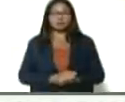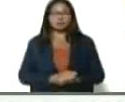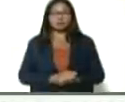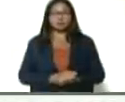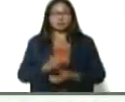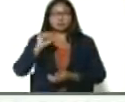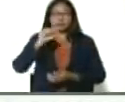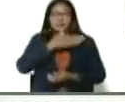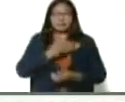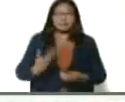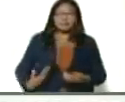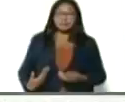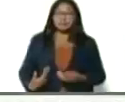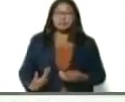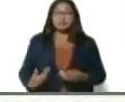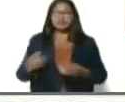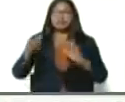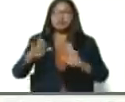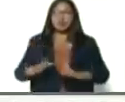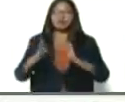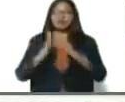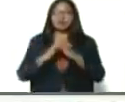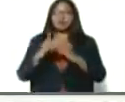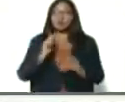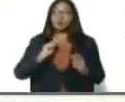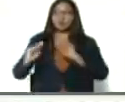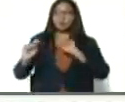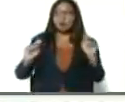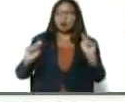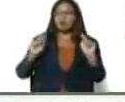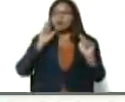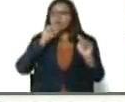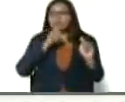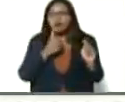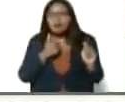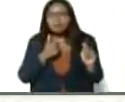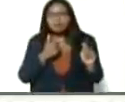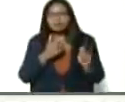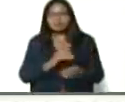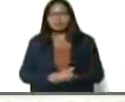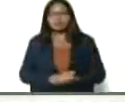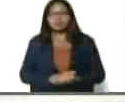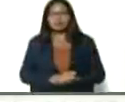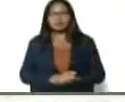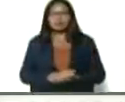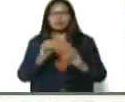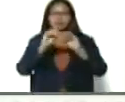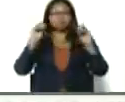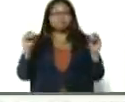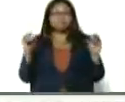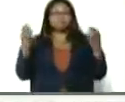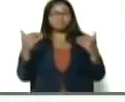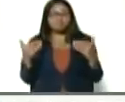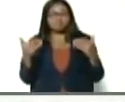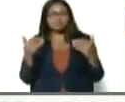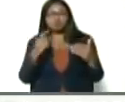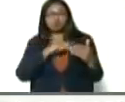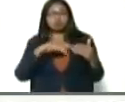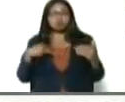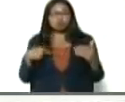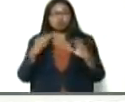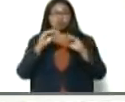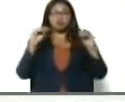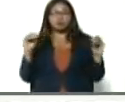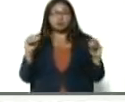usted ha dicho que entre cuarentena y producción no hay contradicción y ha sido una fórmula convocante. Hemos